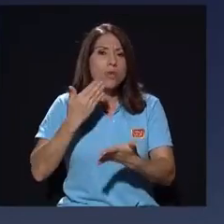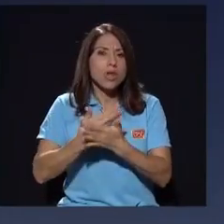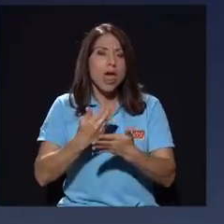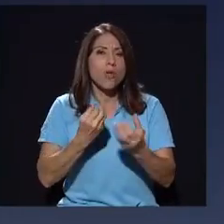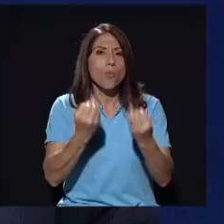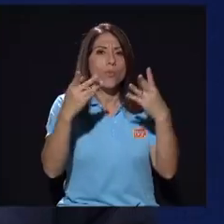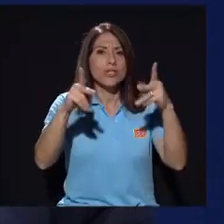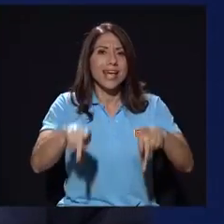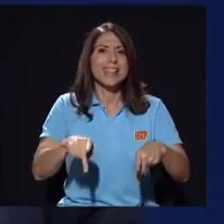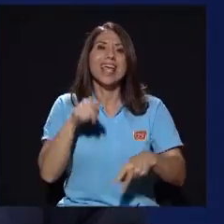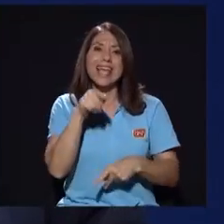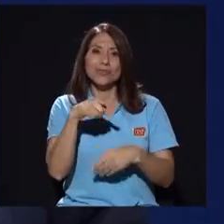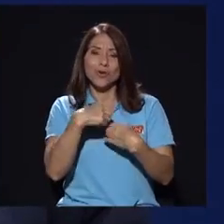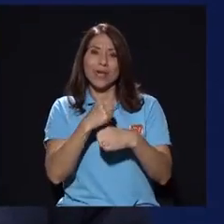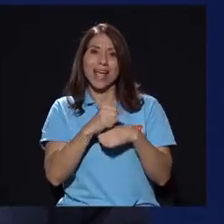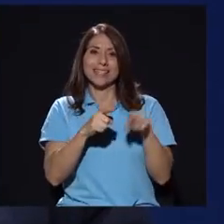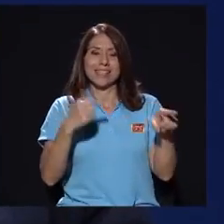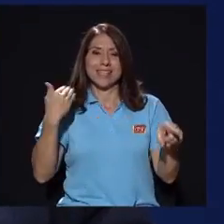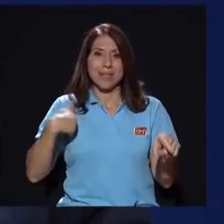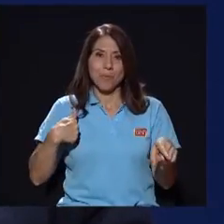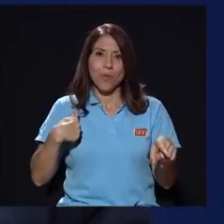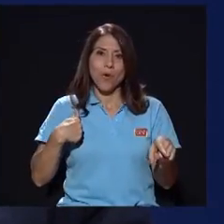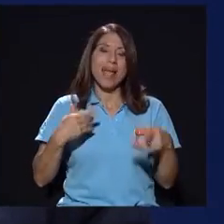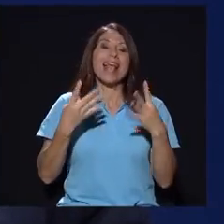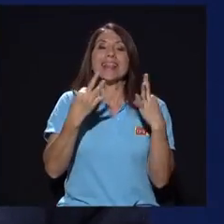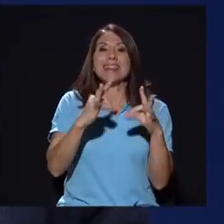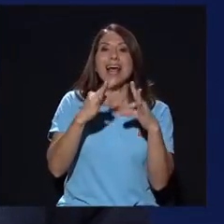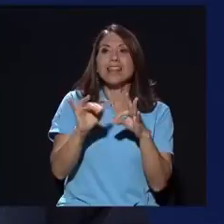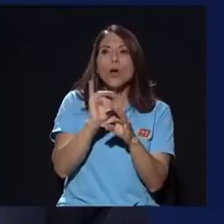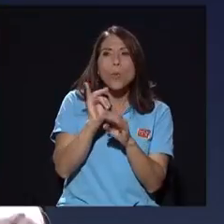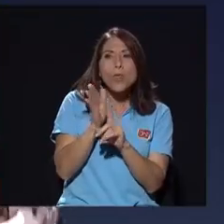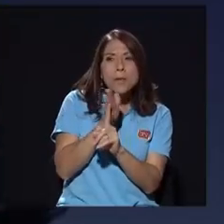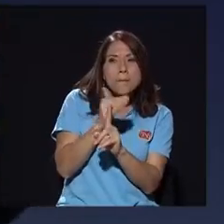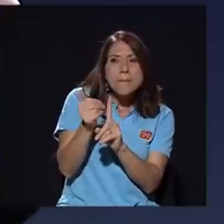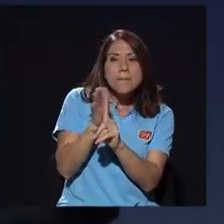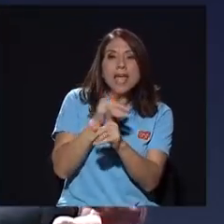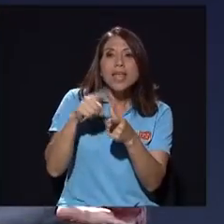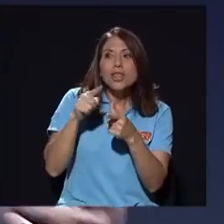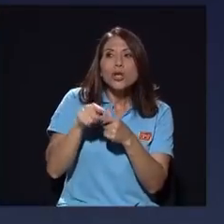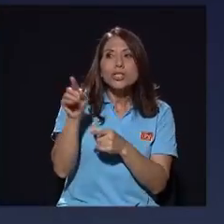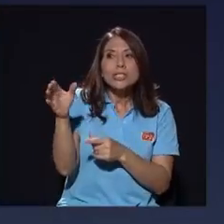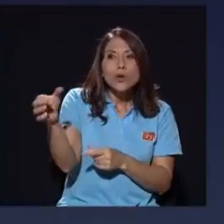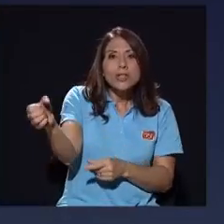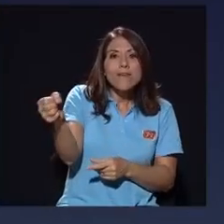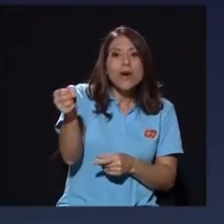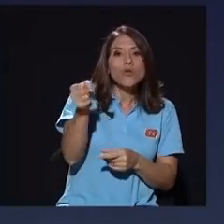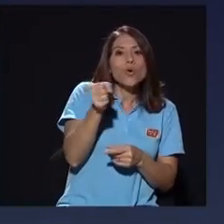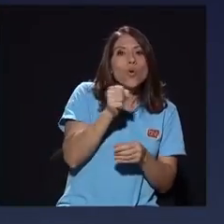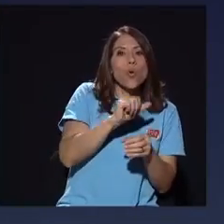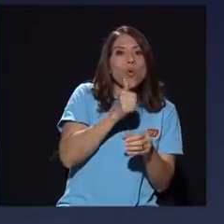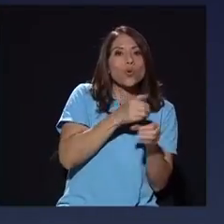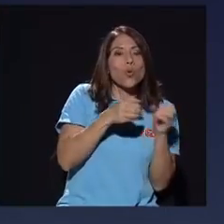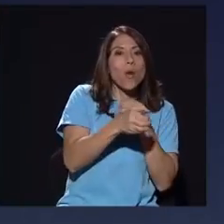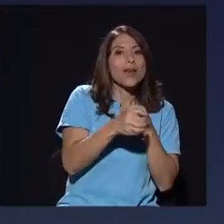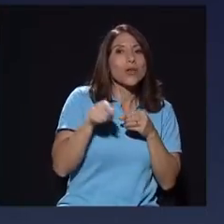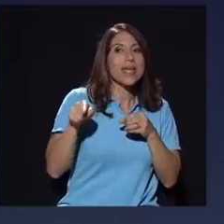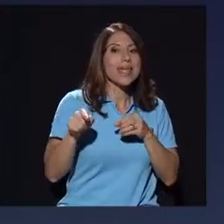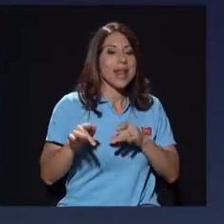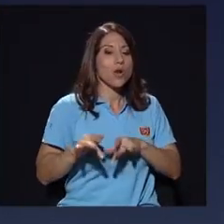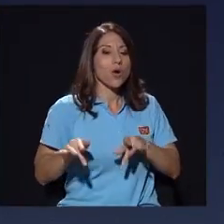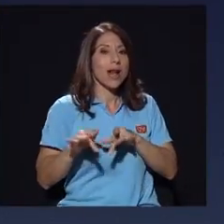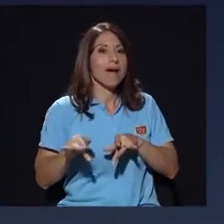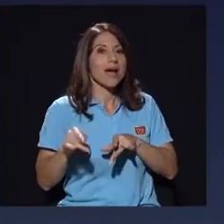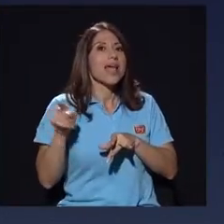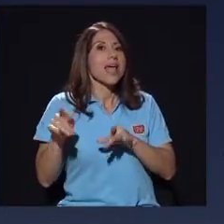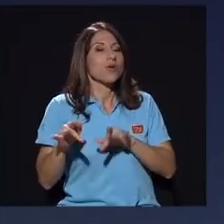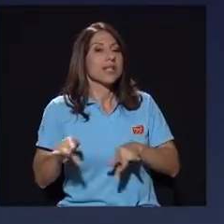cualquier cantidad de gente. Ese es el estilo de este tipo, básicamente la cuasi-extorsión. Entonces, se lo lleva al otro cuarto y él lo graba. Y él lo está grabando porque